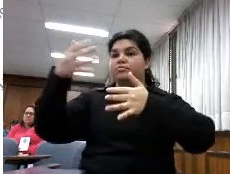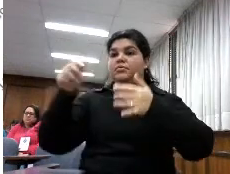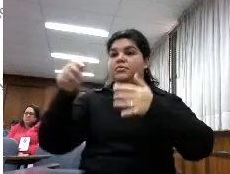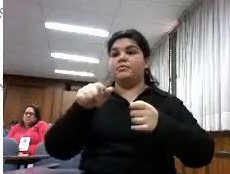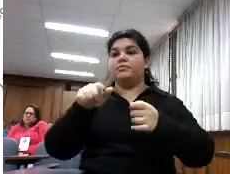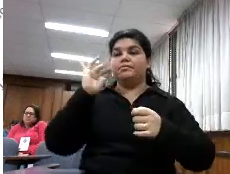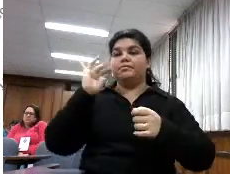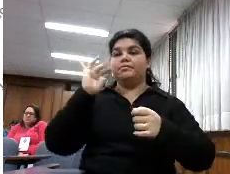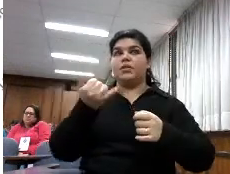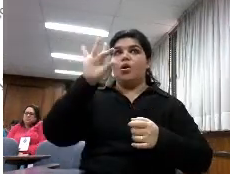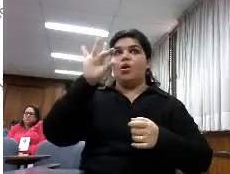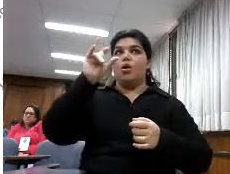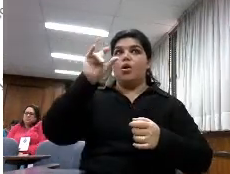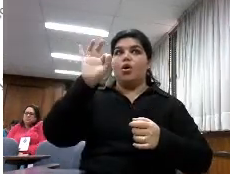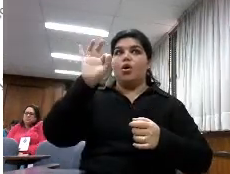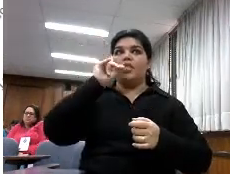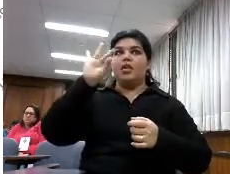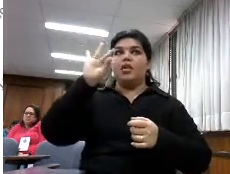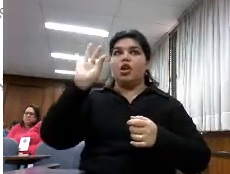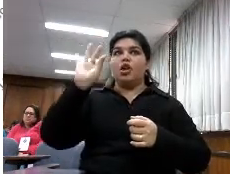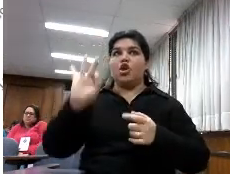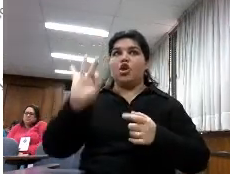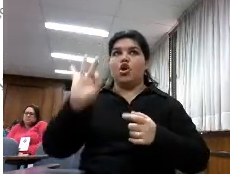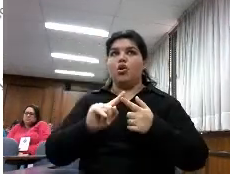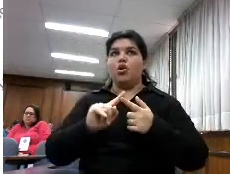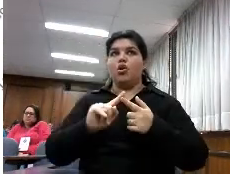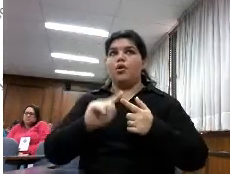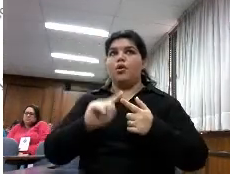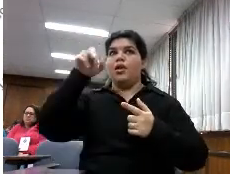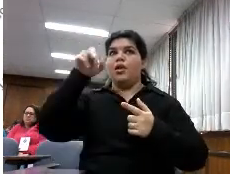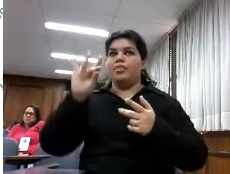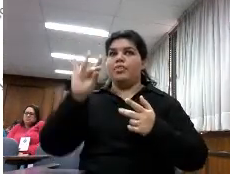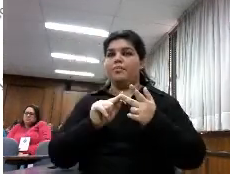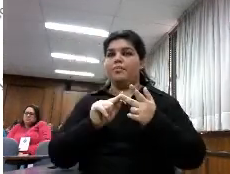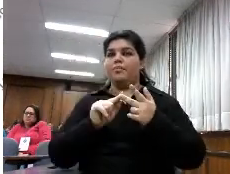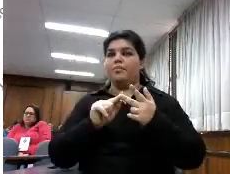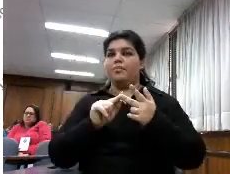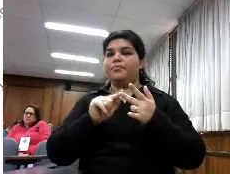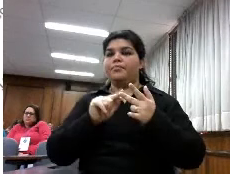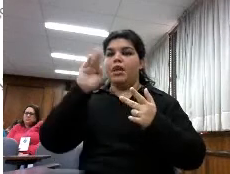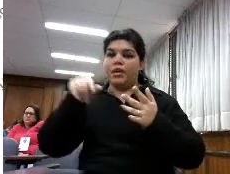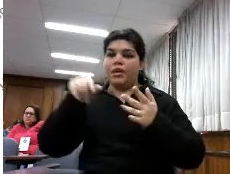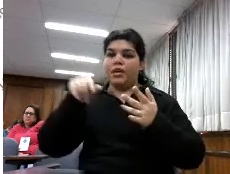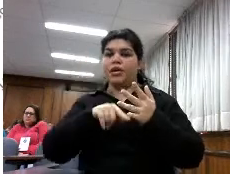Odilo en segundo lugar Libranda y en tercer lugar sería Serkode